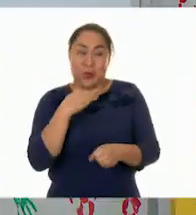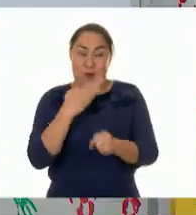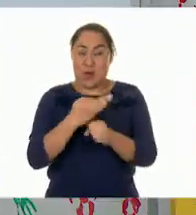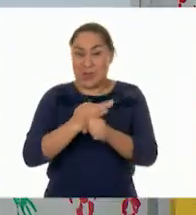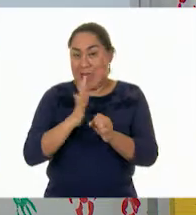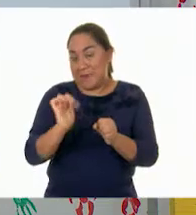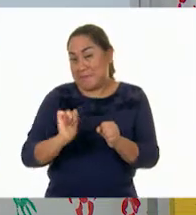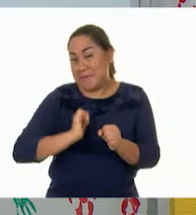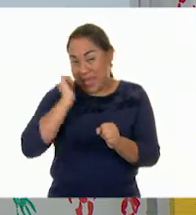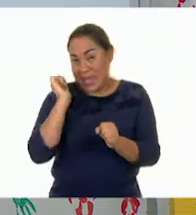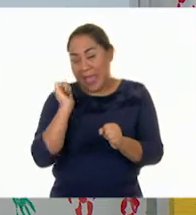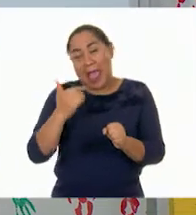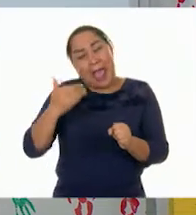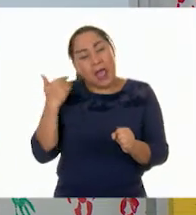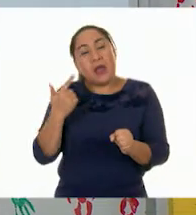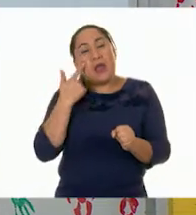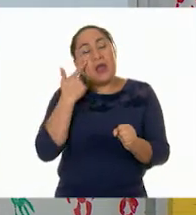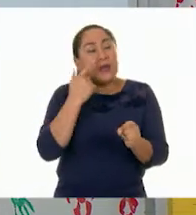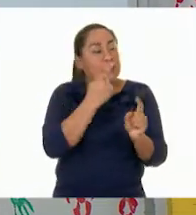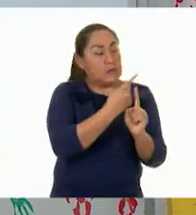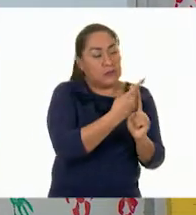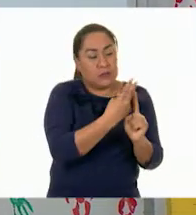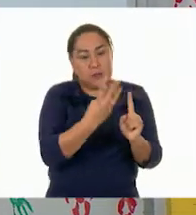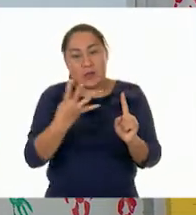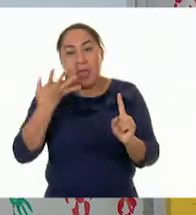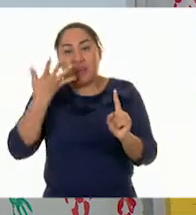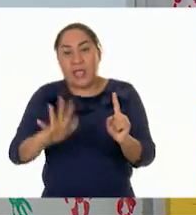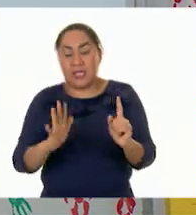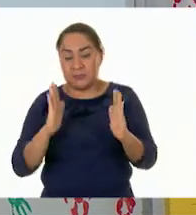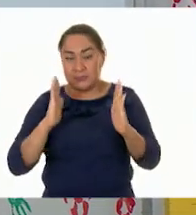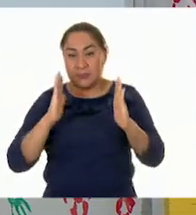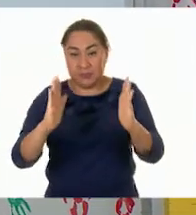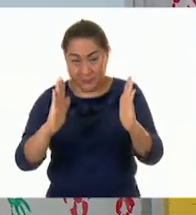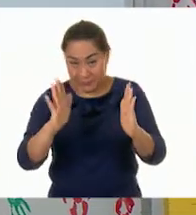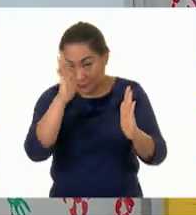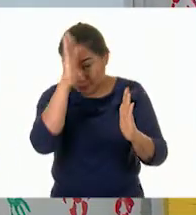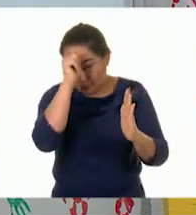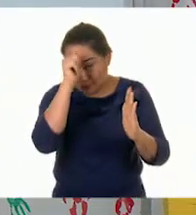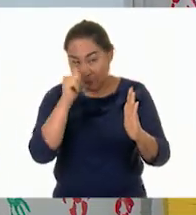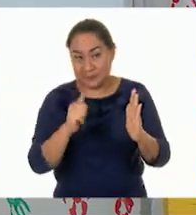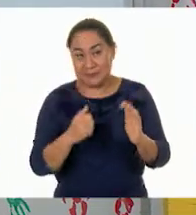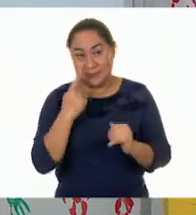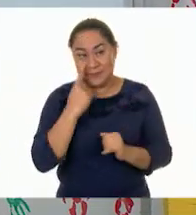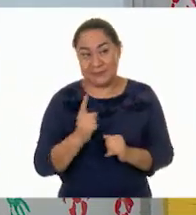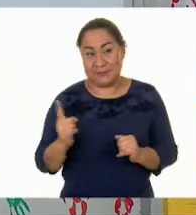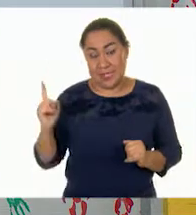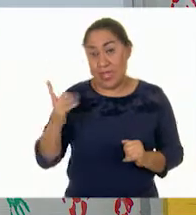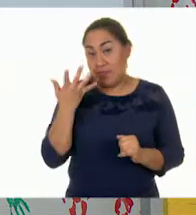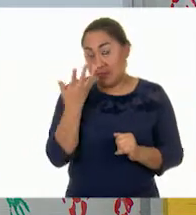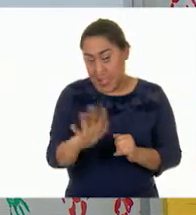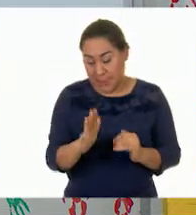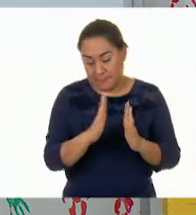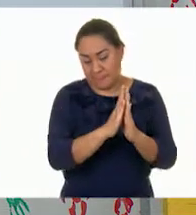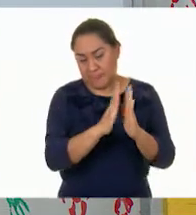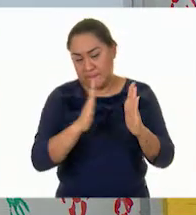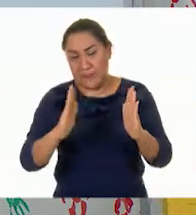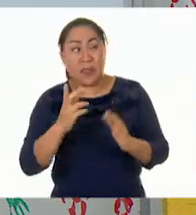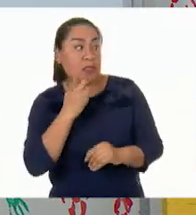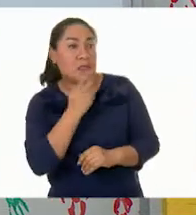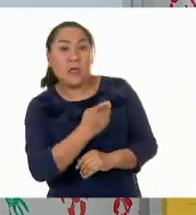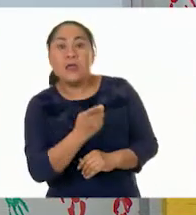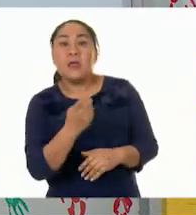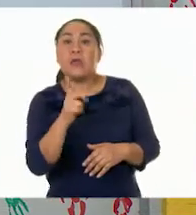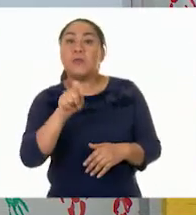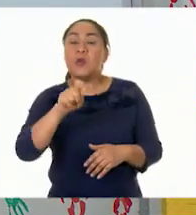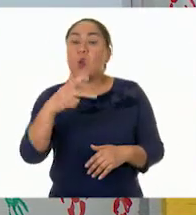poquito y conté los primeros diez pasos. Marqué aquí una línea más grande, es la vecina. Pero son veintiocho